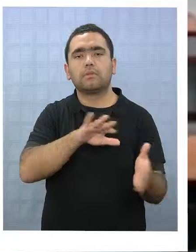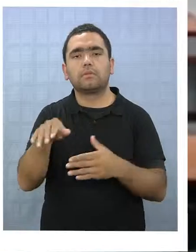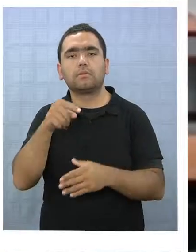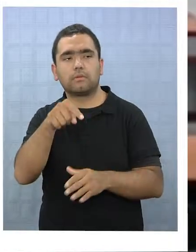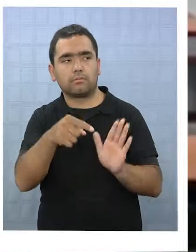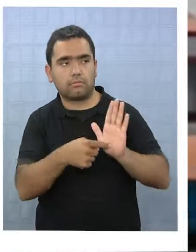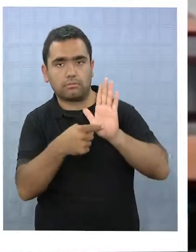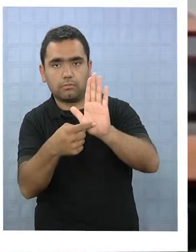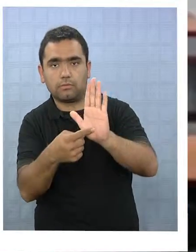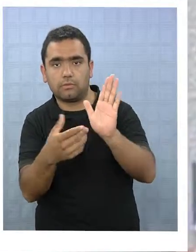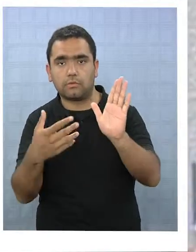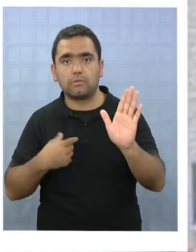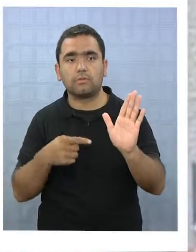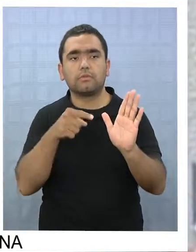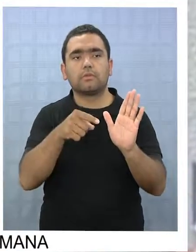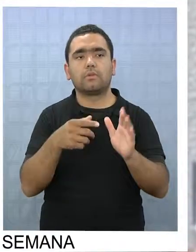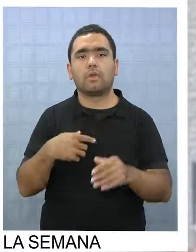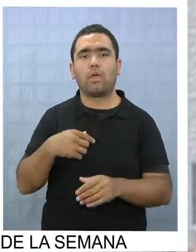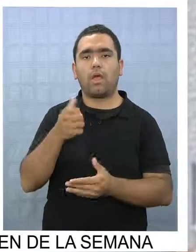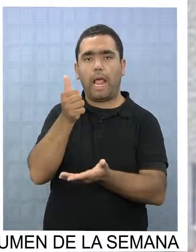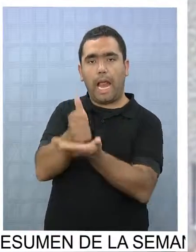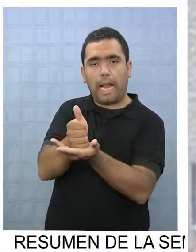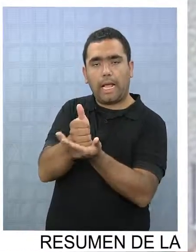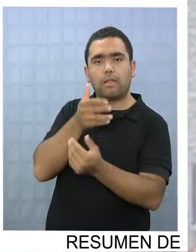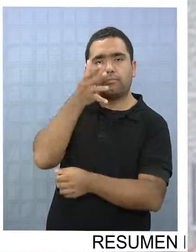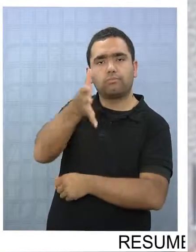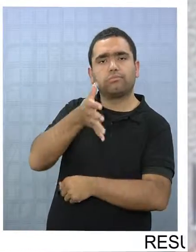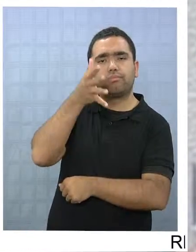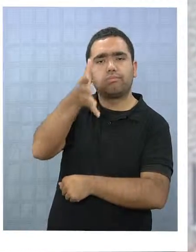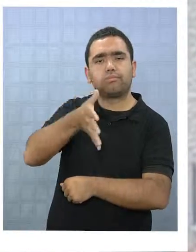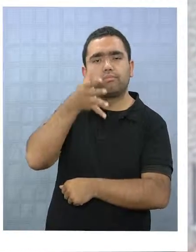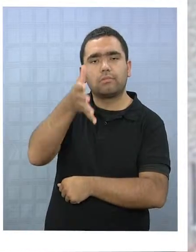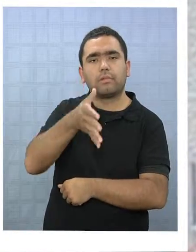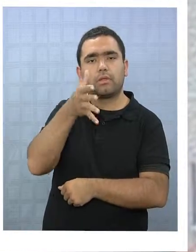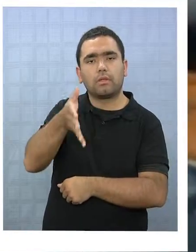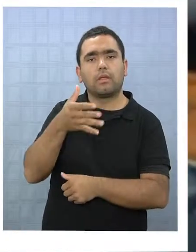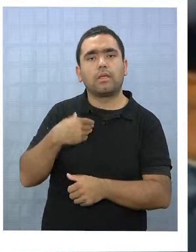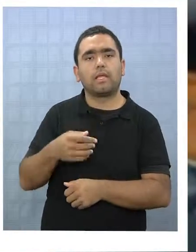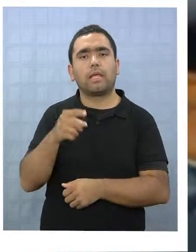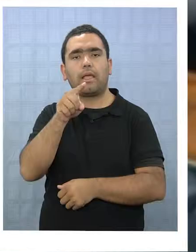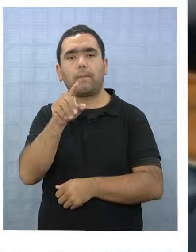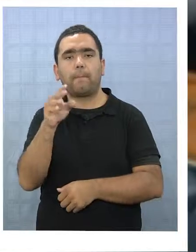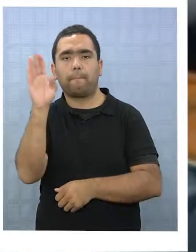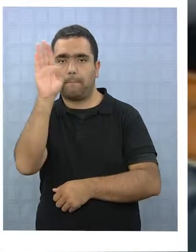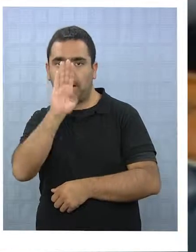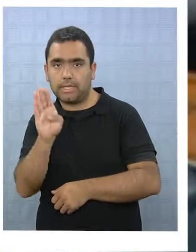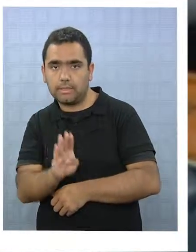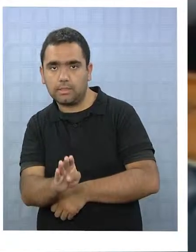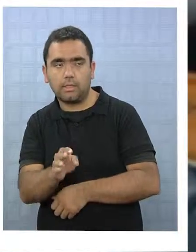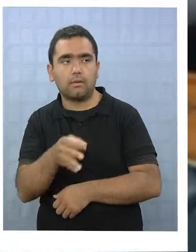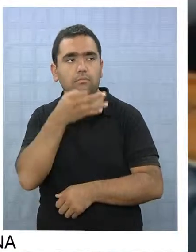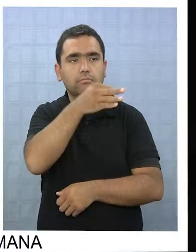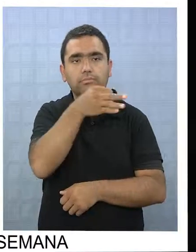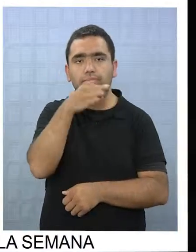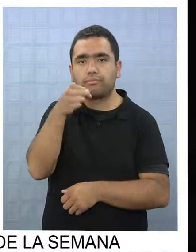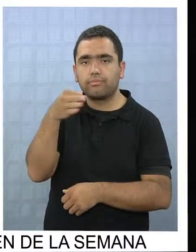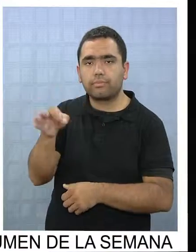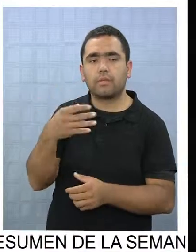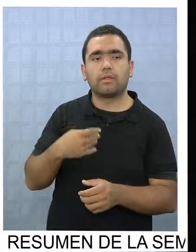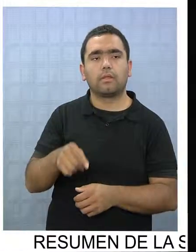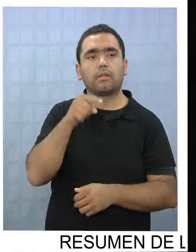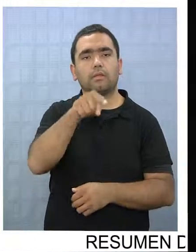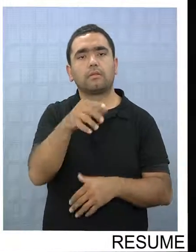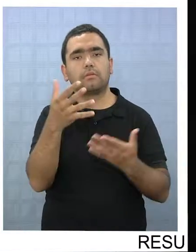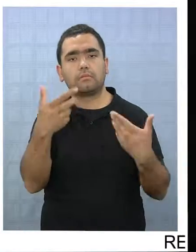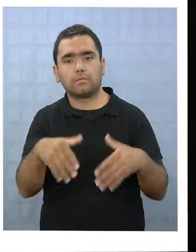exposición realizada por el alcalde Jorge Soria frente a la Comisión de Infraestructura del Senado Brasilero, la implementación definitiva del